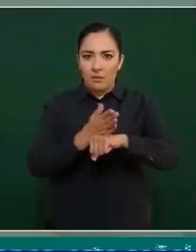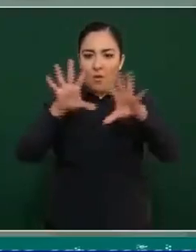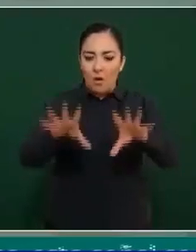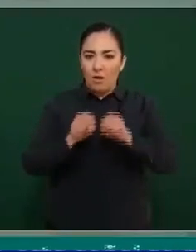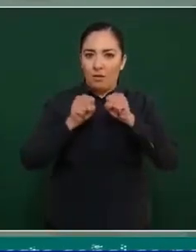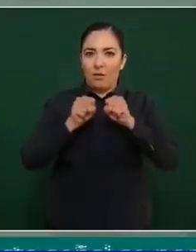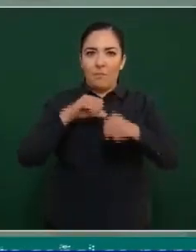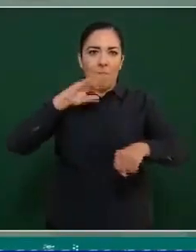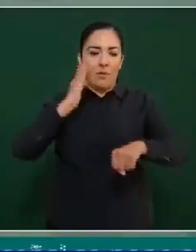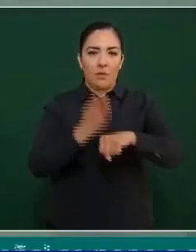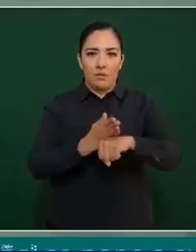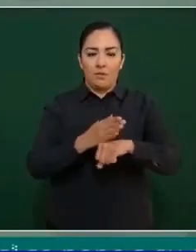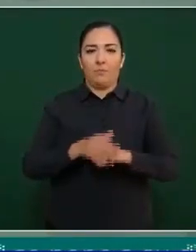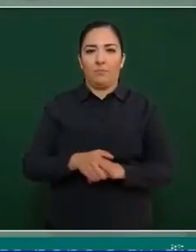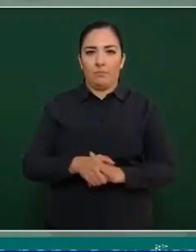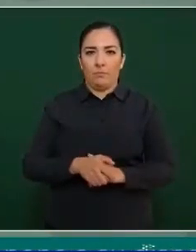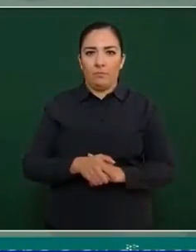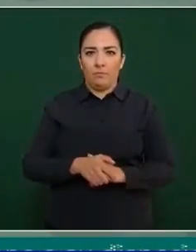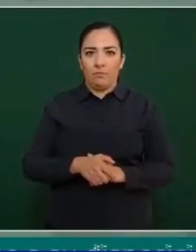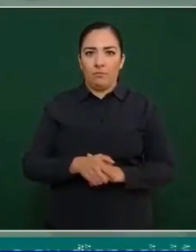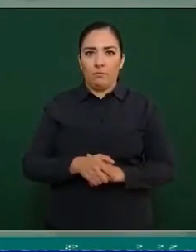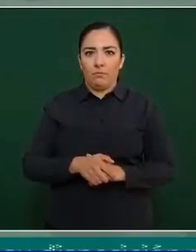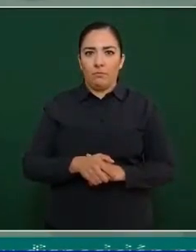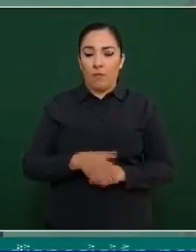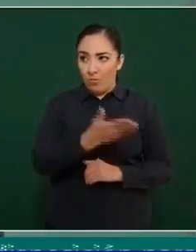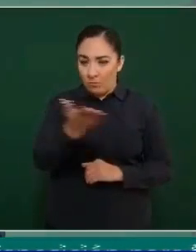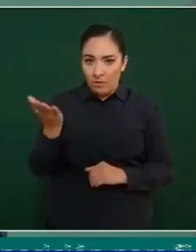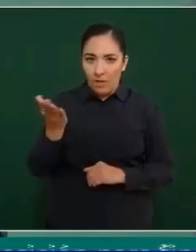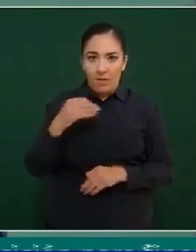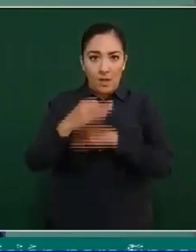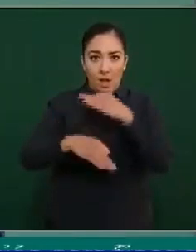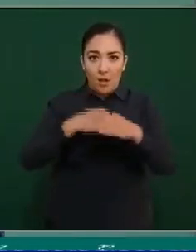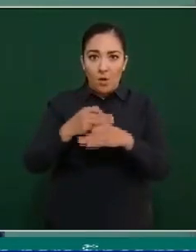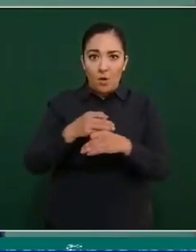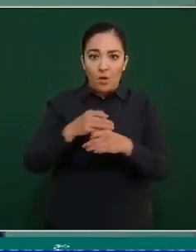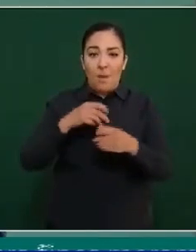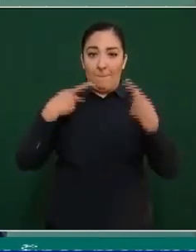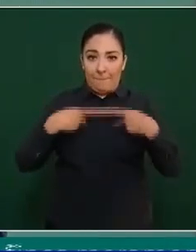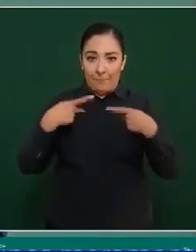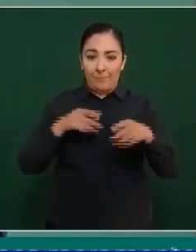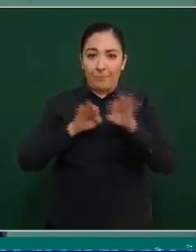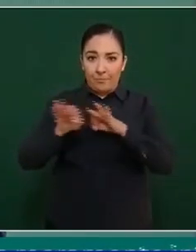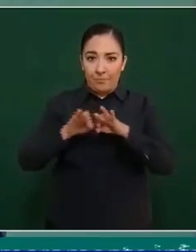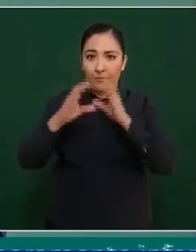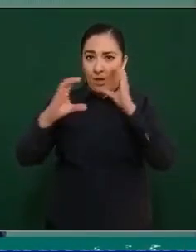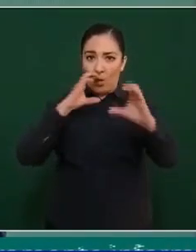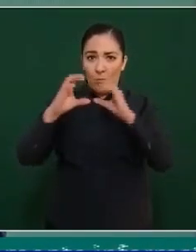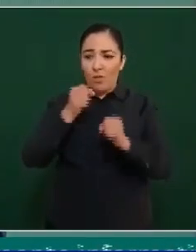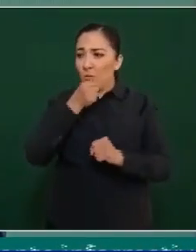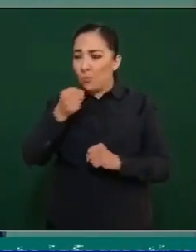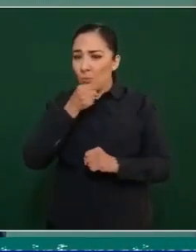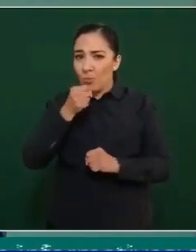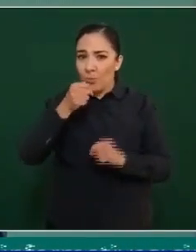Y les tenemos a ustedes y a todos los periodistas de México muchos respetos, muchos respetos,